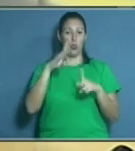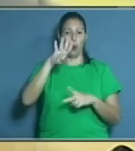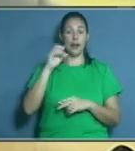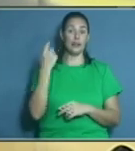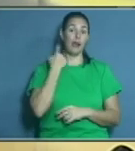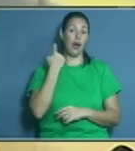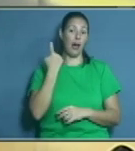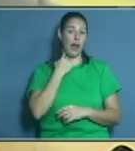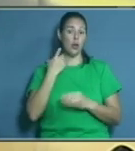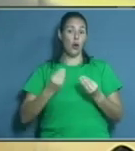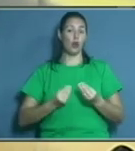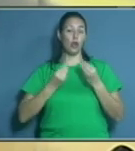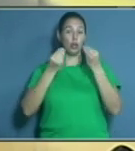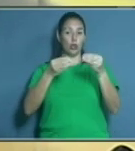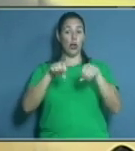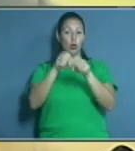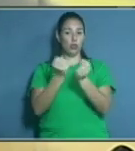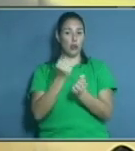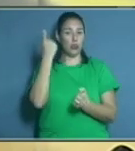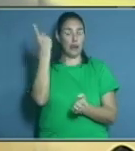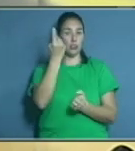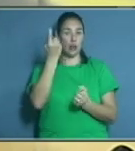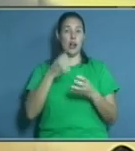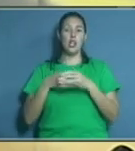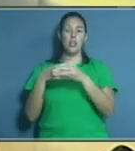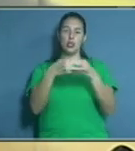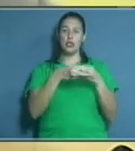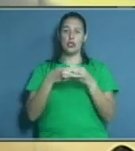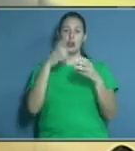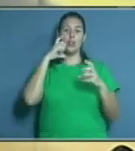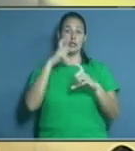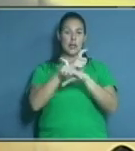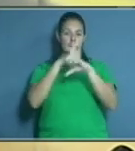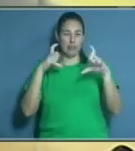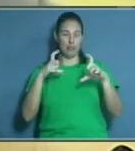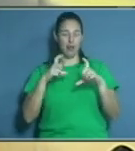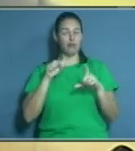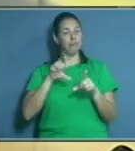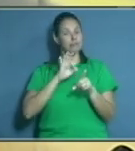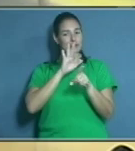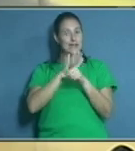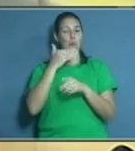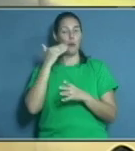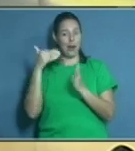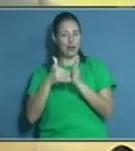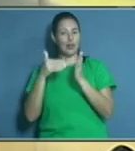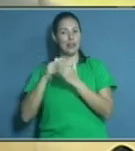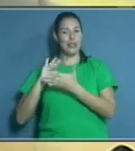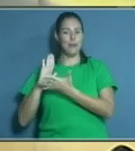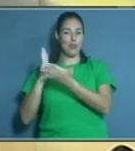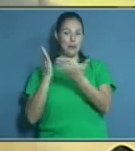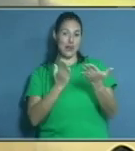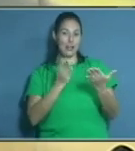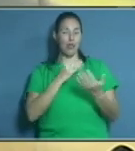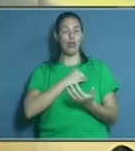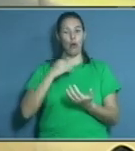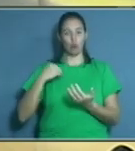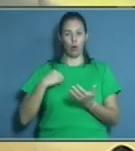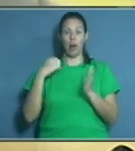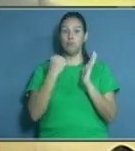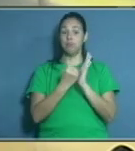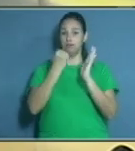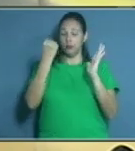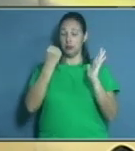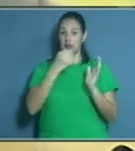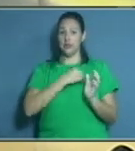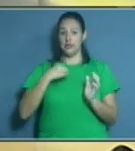otorga el Consejo Nacional de Sociedades Científicas. Así que, las buenas tardes y la bienvenida para quien es absolutamente una voz autorizada